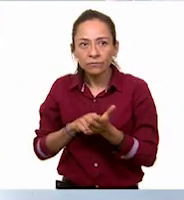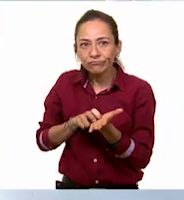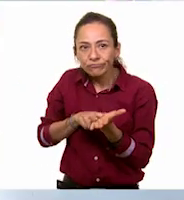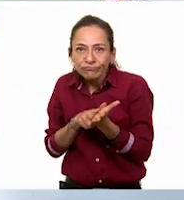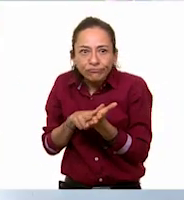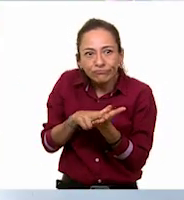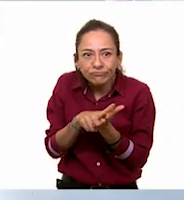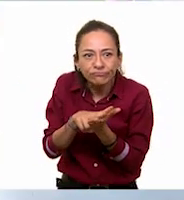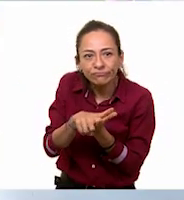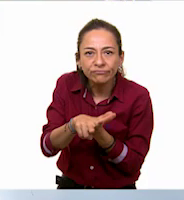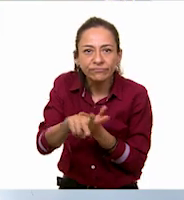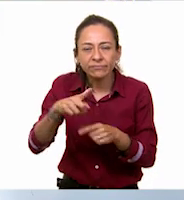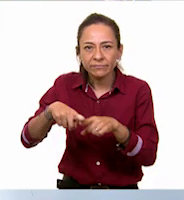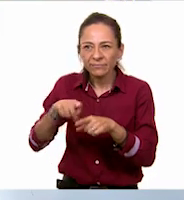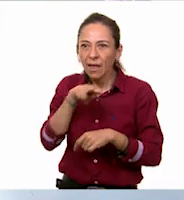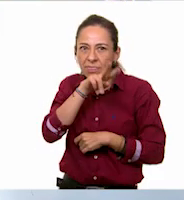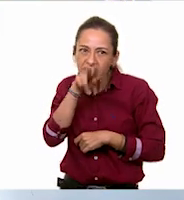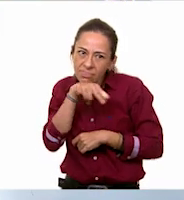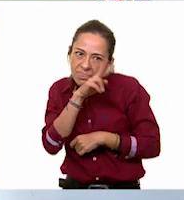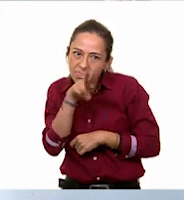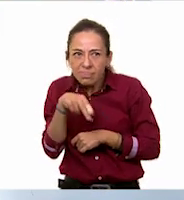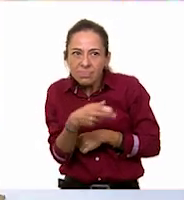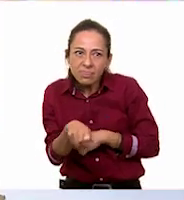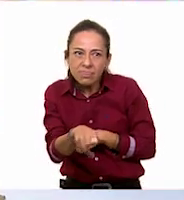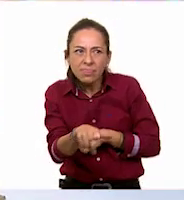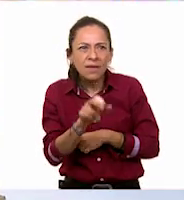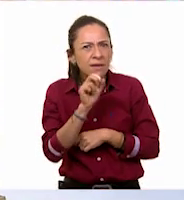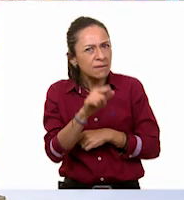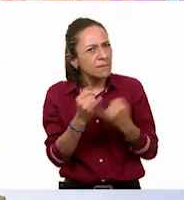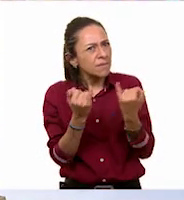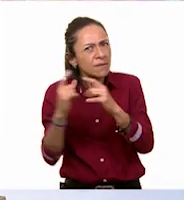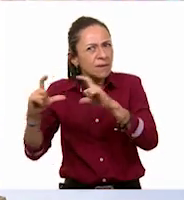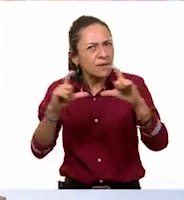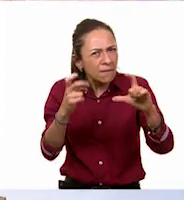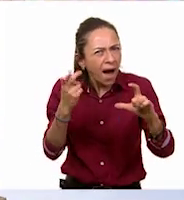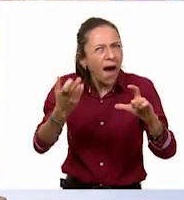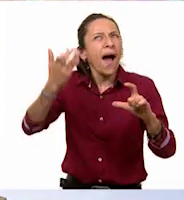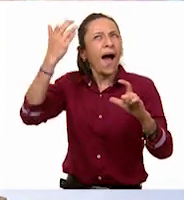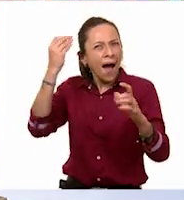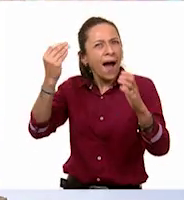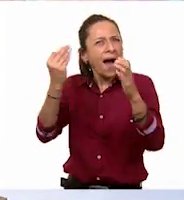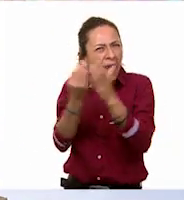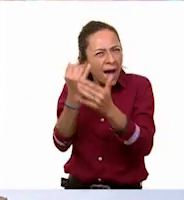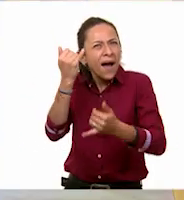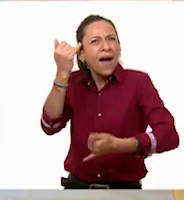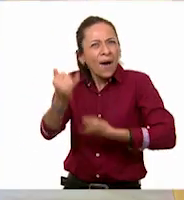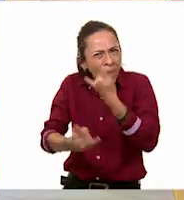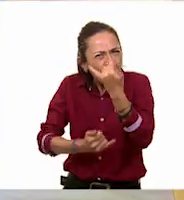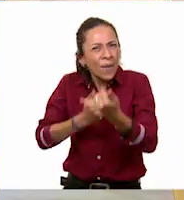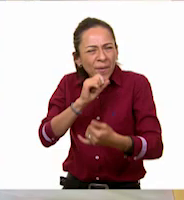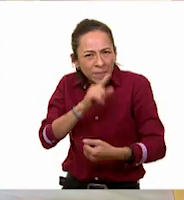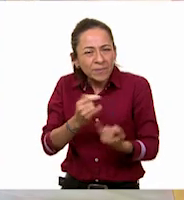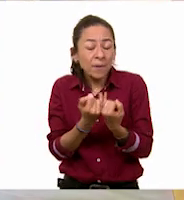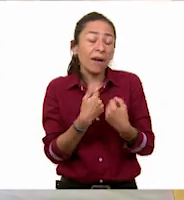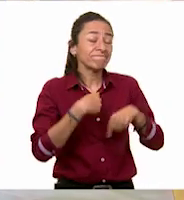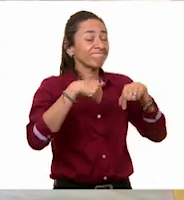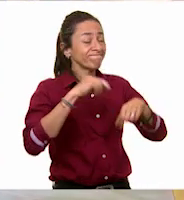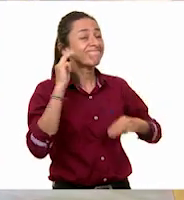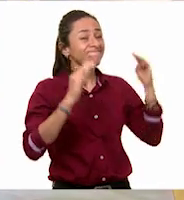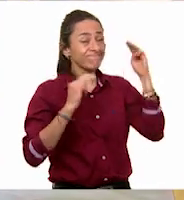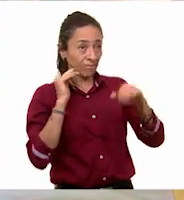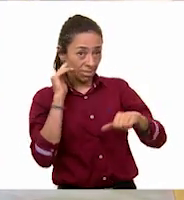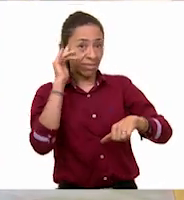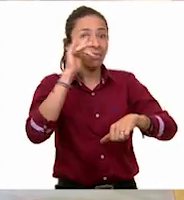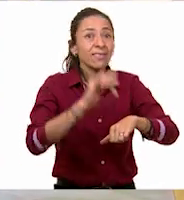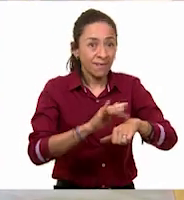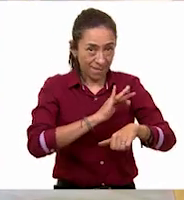tenemos una serpiente. Incluso tenemos aquí un juego, maestro, de esa clase. Exactamente, porque nuestro museo es interactivo. Recuerden que